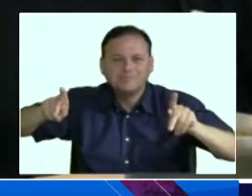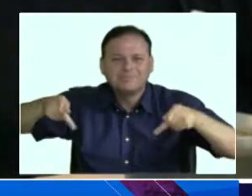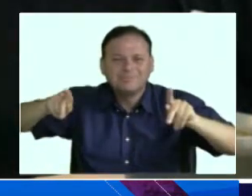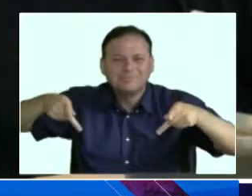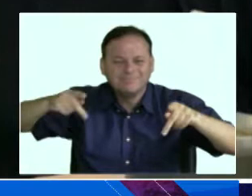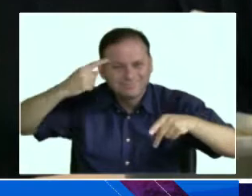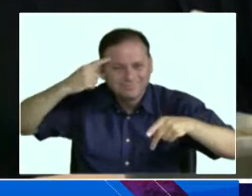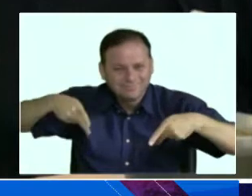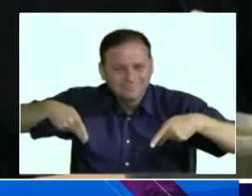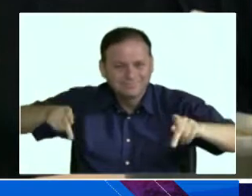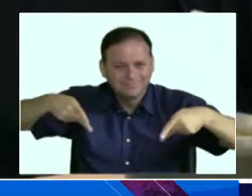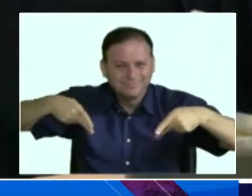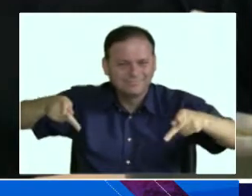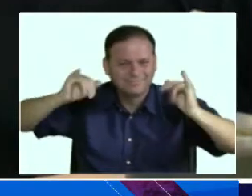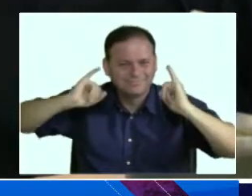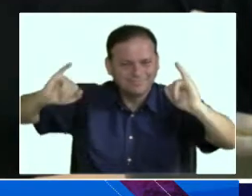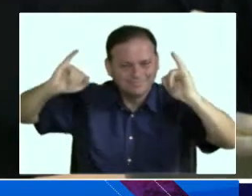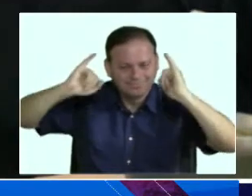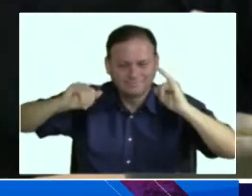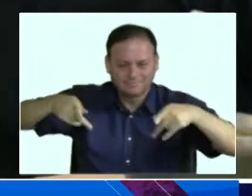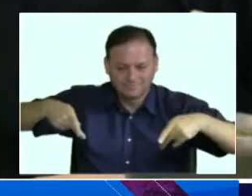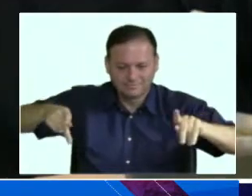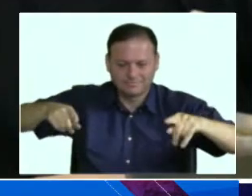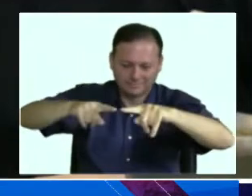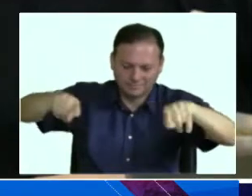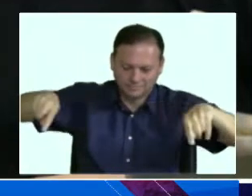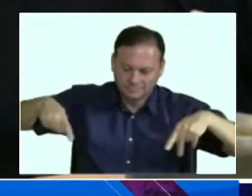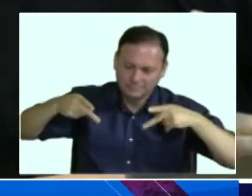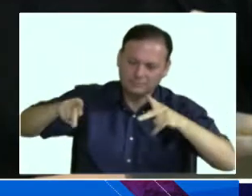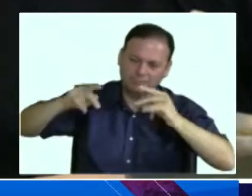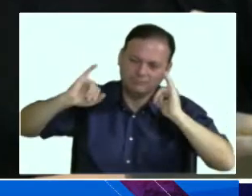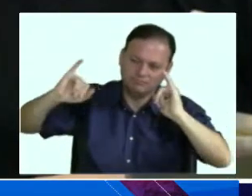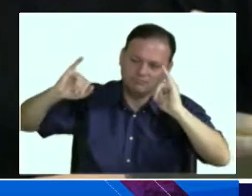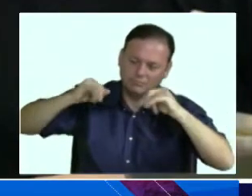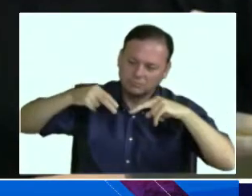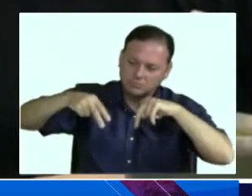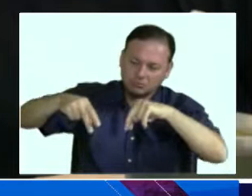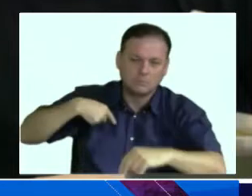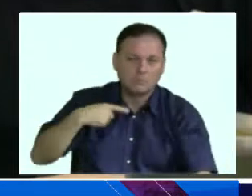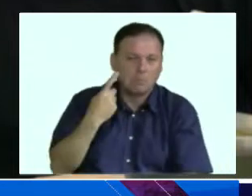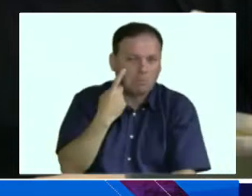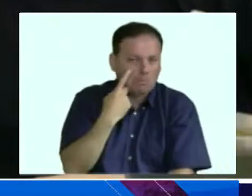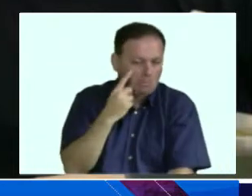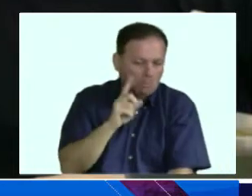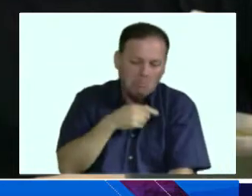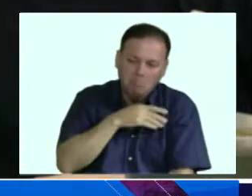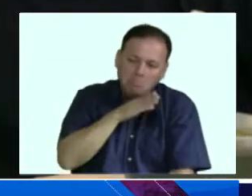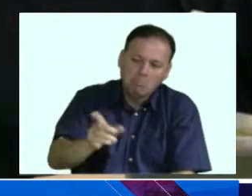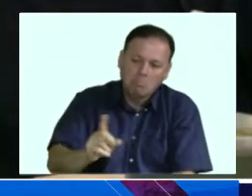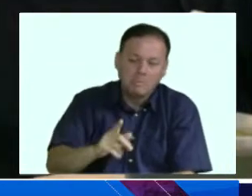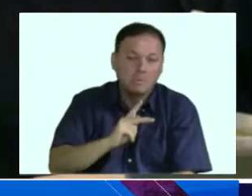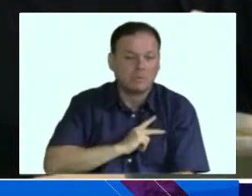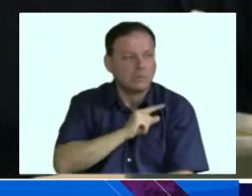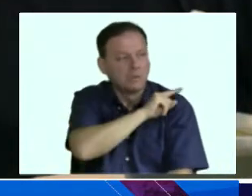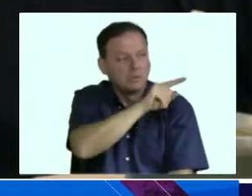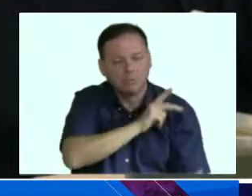El paseo parque. El paseo parque de Villalisa, que está divino. La verdad que yo no lo conozco todavía, pero generalmente la gente habla muy bien de este